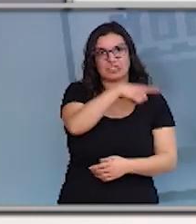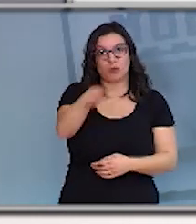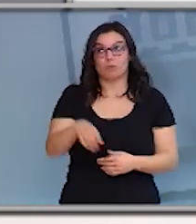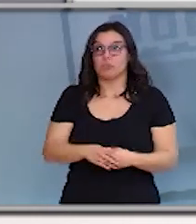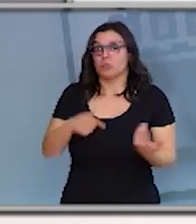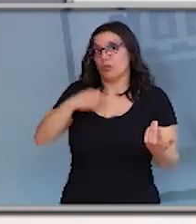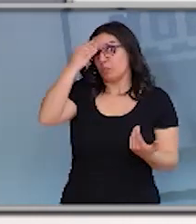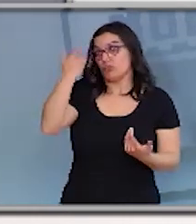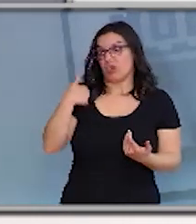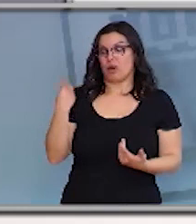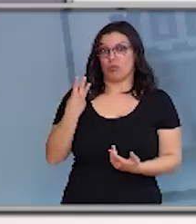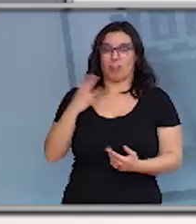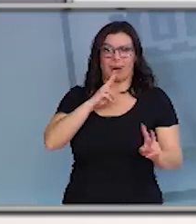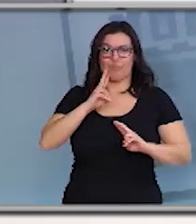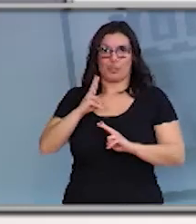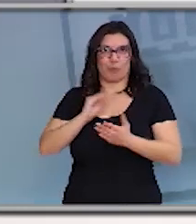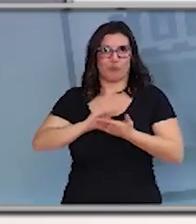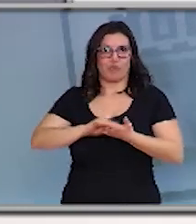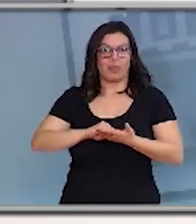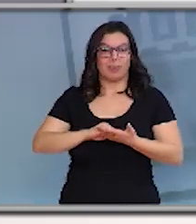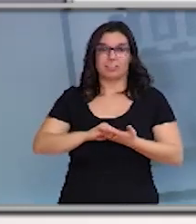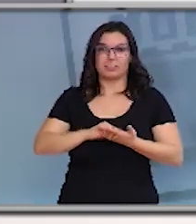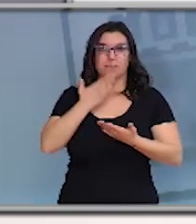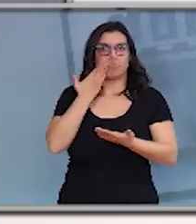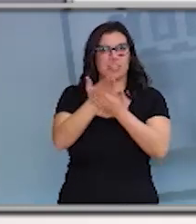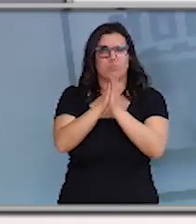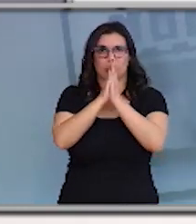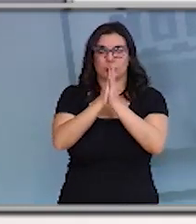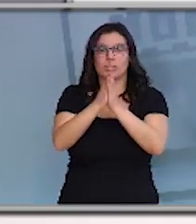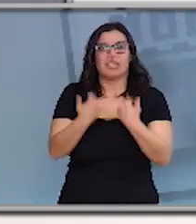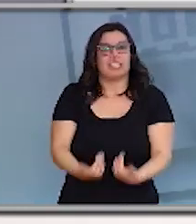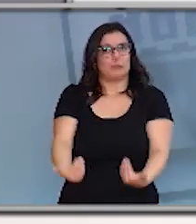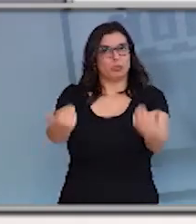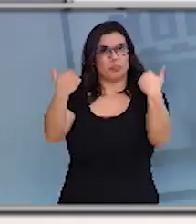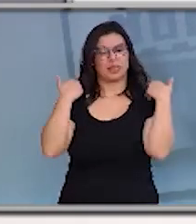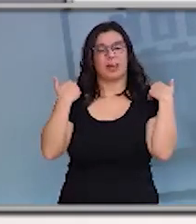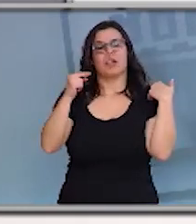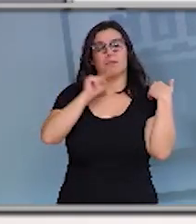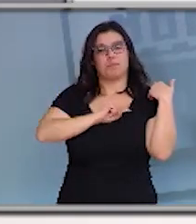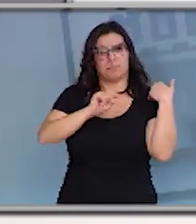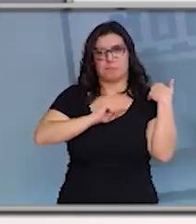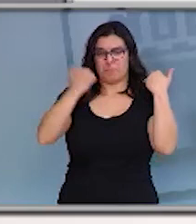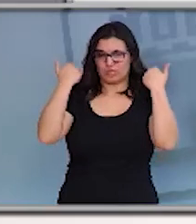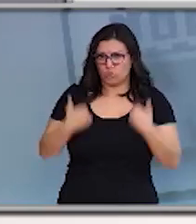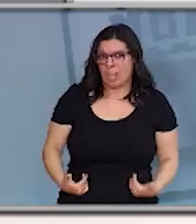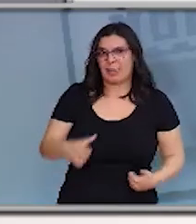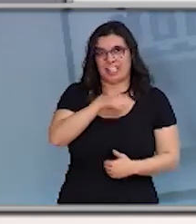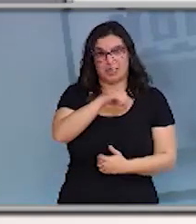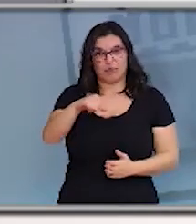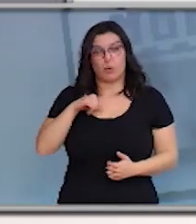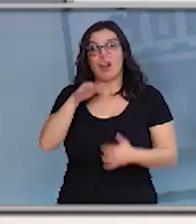que hemos insistido los tres en un mensaje de responsabilidad personal individual que en estos momentos